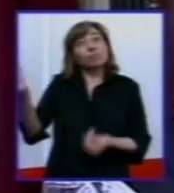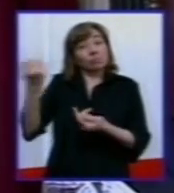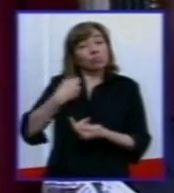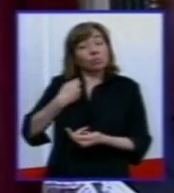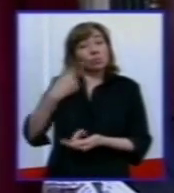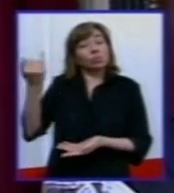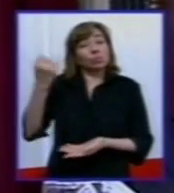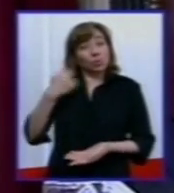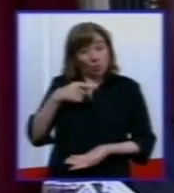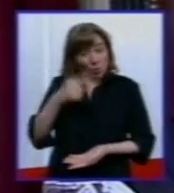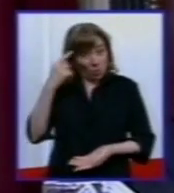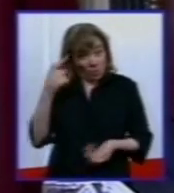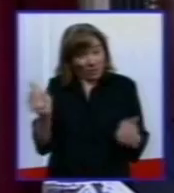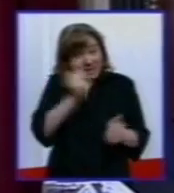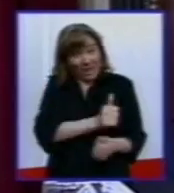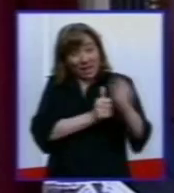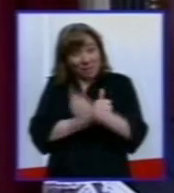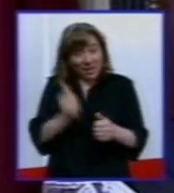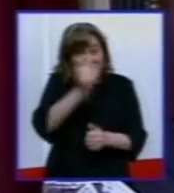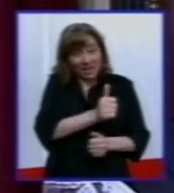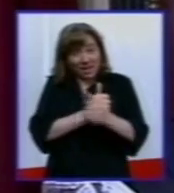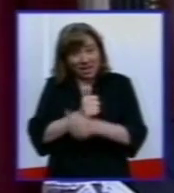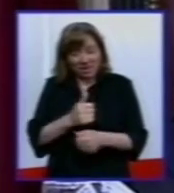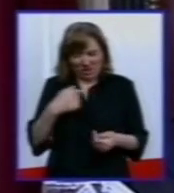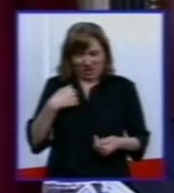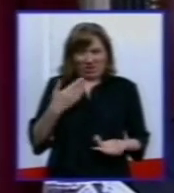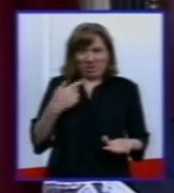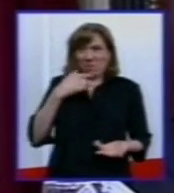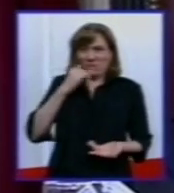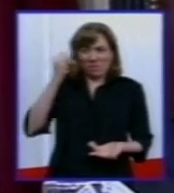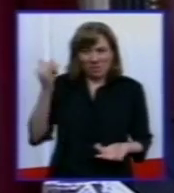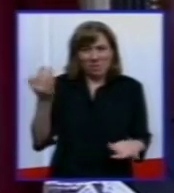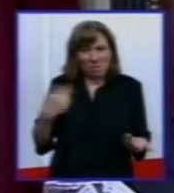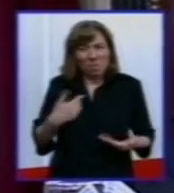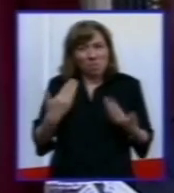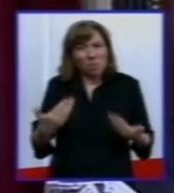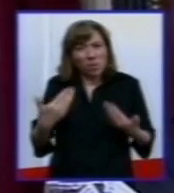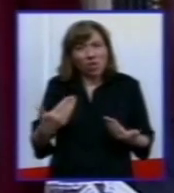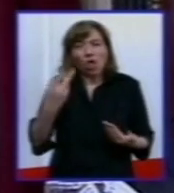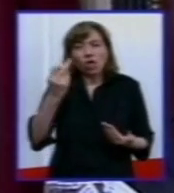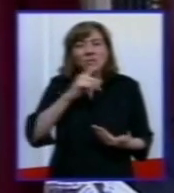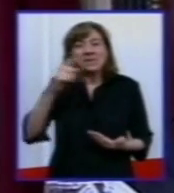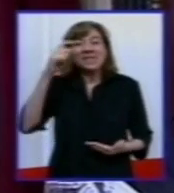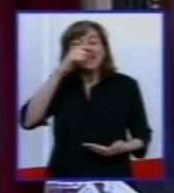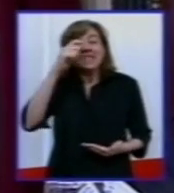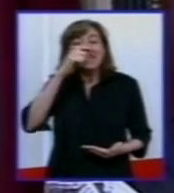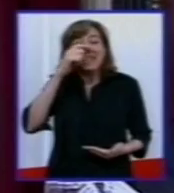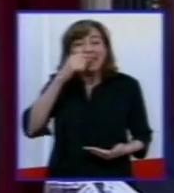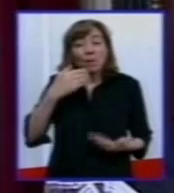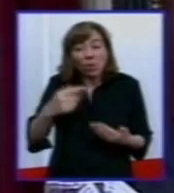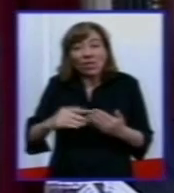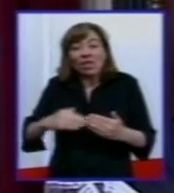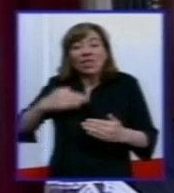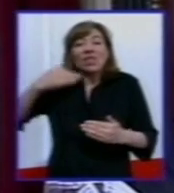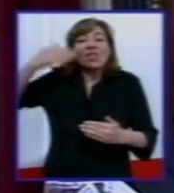esa teoría, le dije, pero ¿alguien puede decir en el 2007 lo que va a